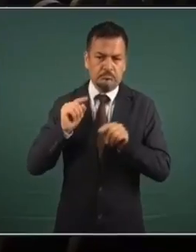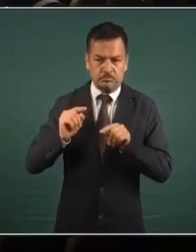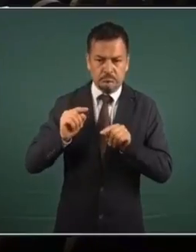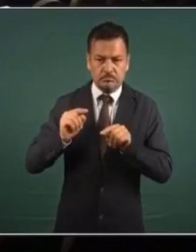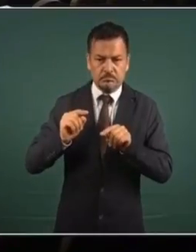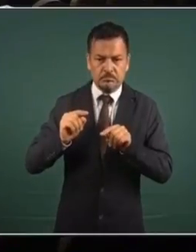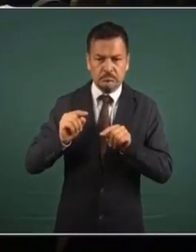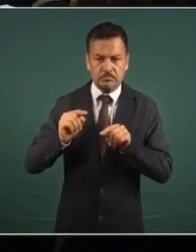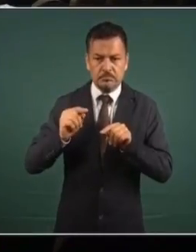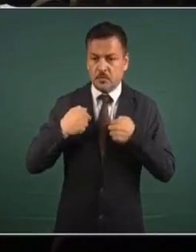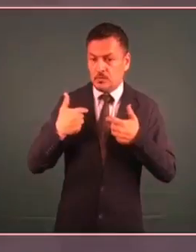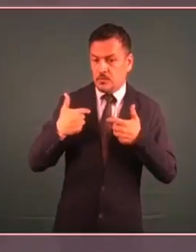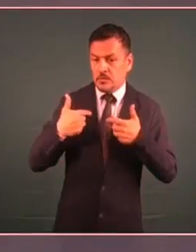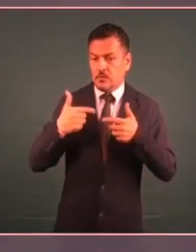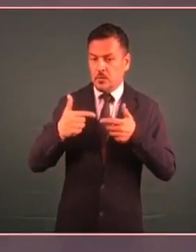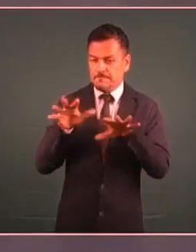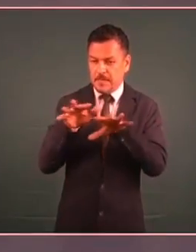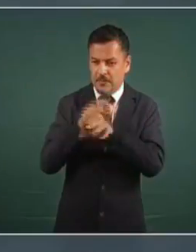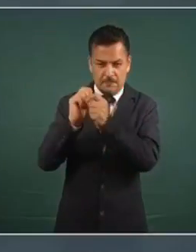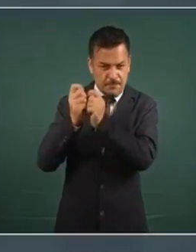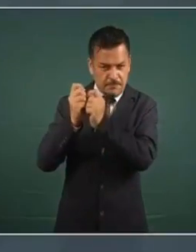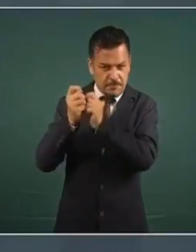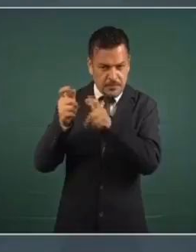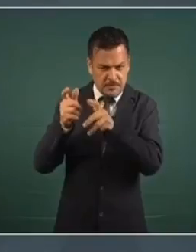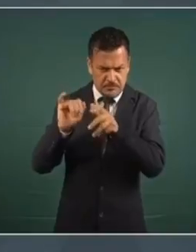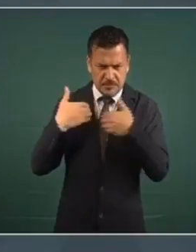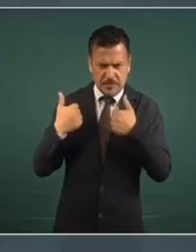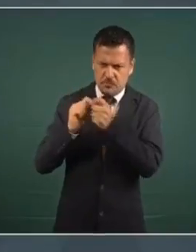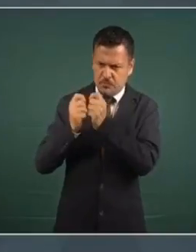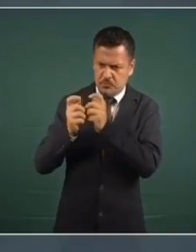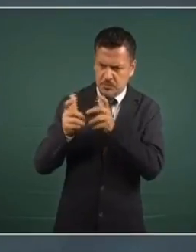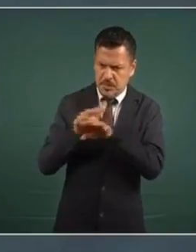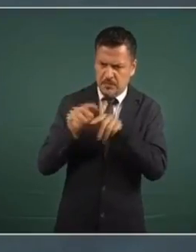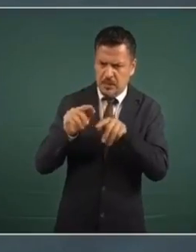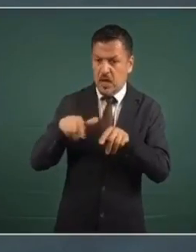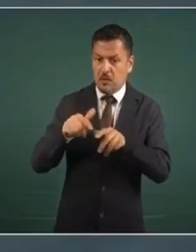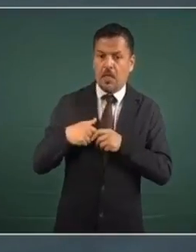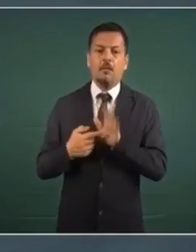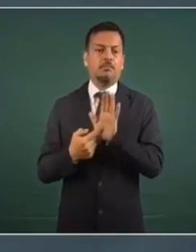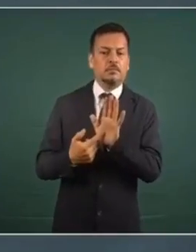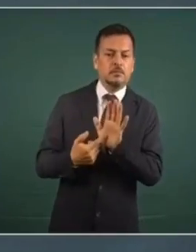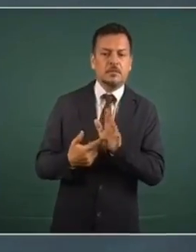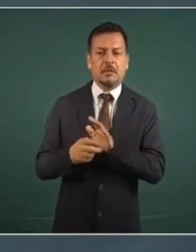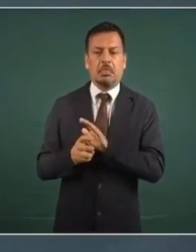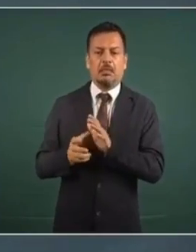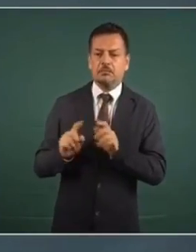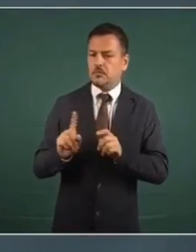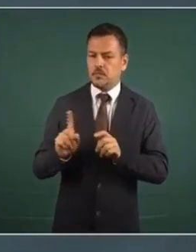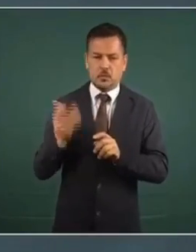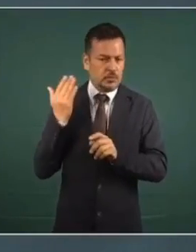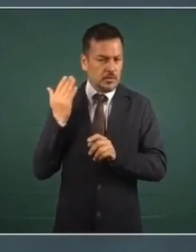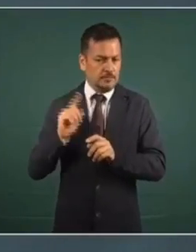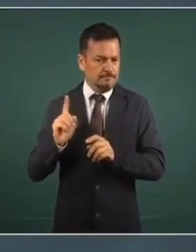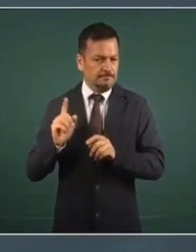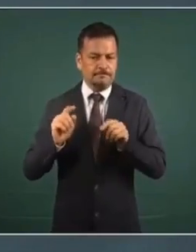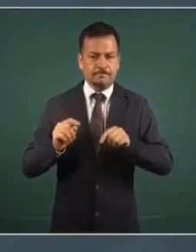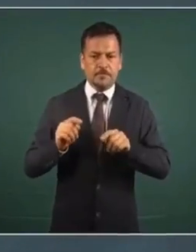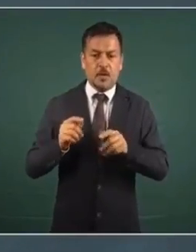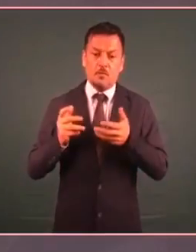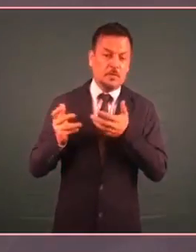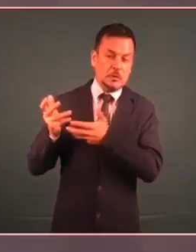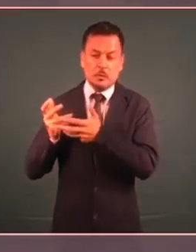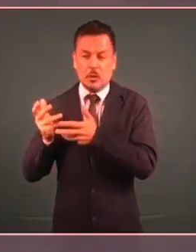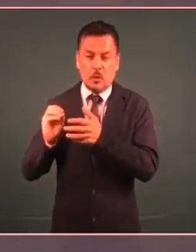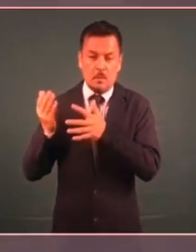Se haría el ajuste, las transferencias al interior y luego se presentaba como era antes. Son